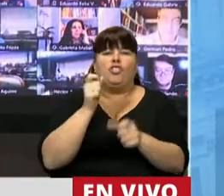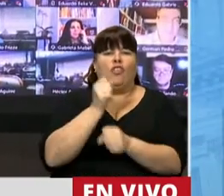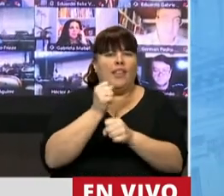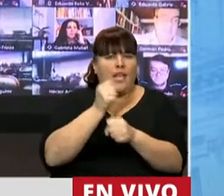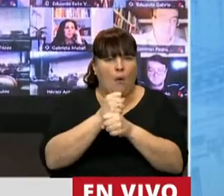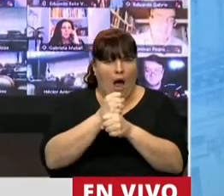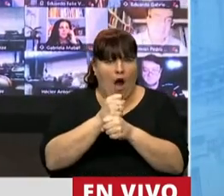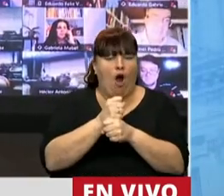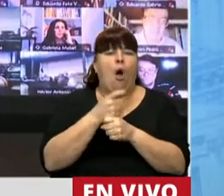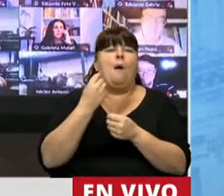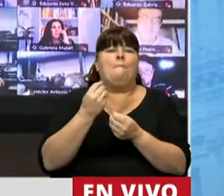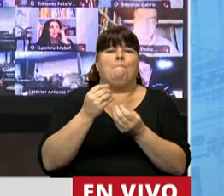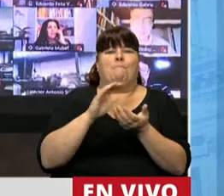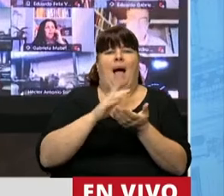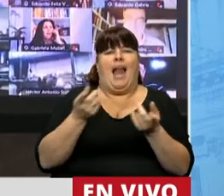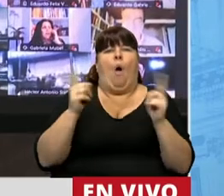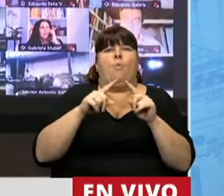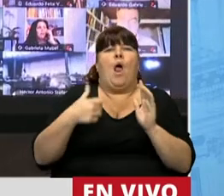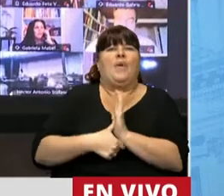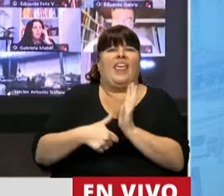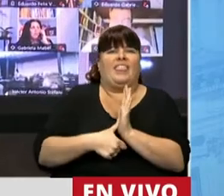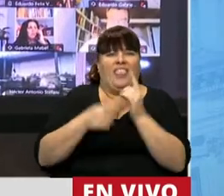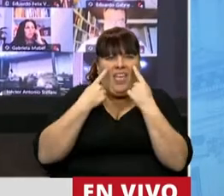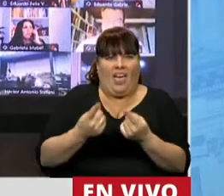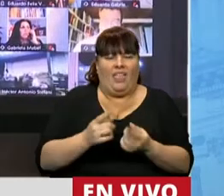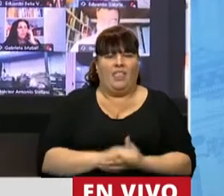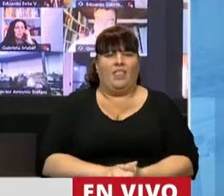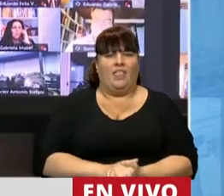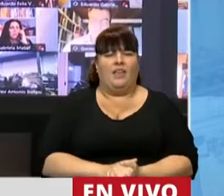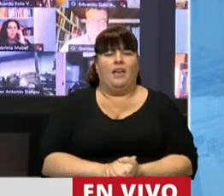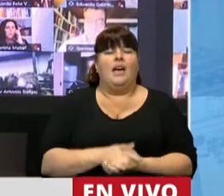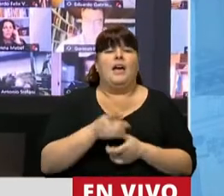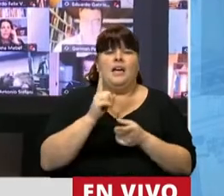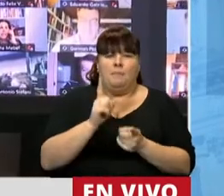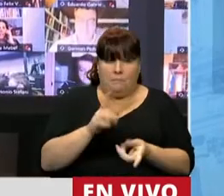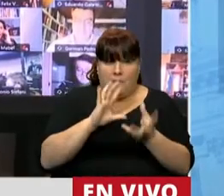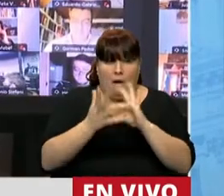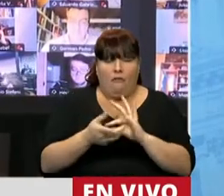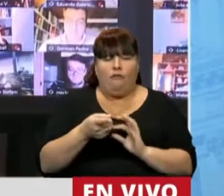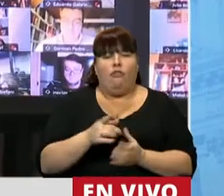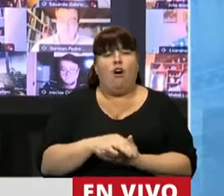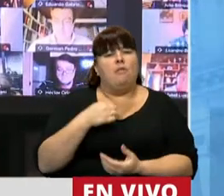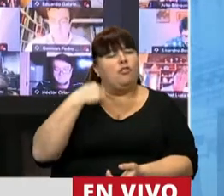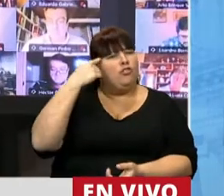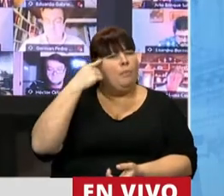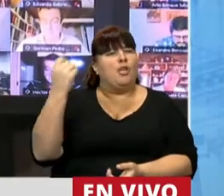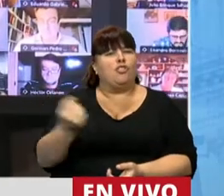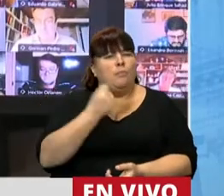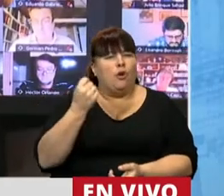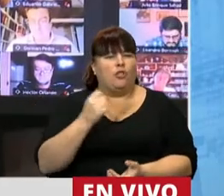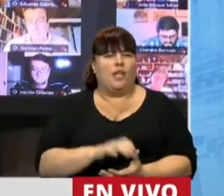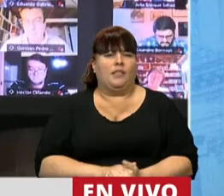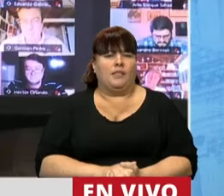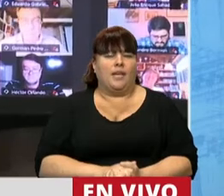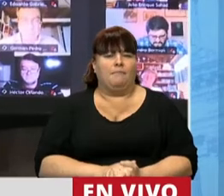Trabajo por la Reconstrucción de Nuestra Identidad. Del mismo modo, creo que es importante